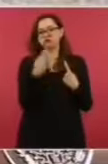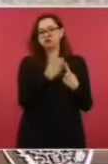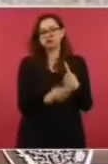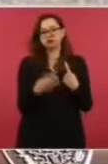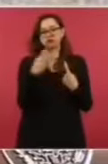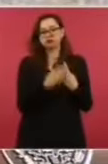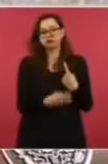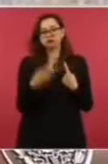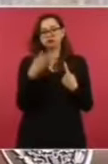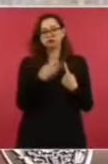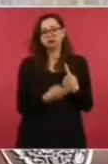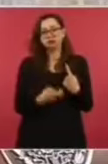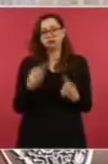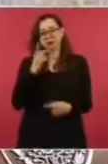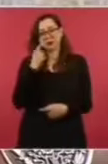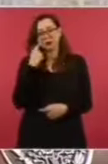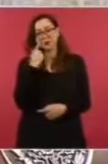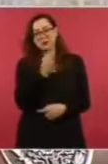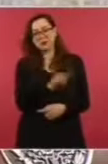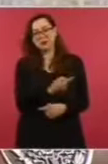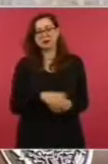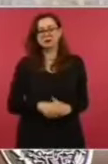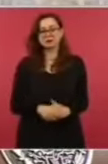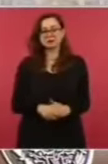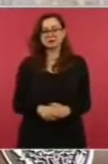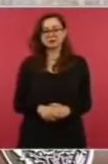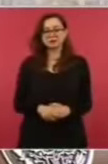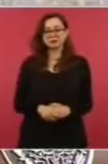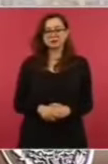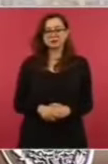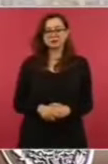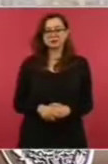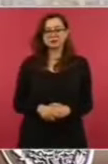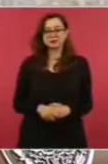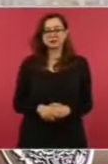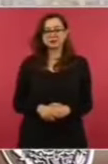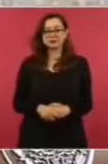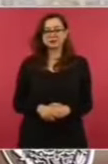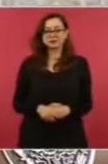mire, pañuelito blanco,